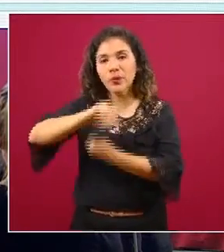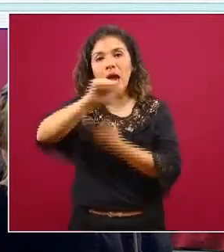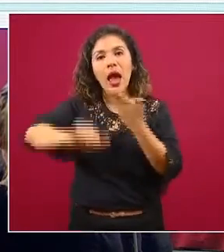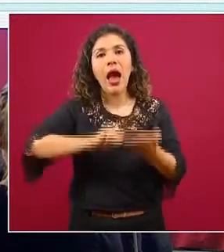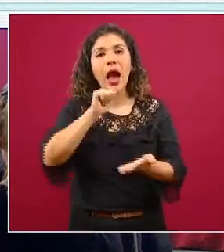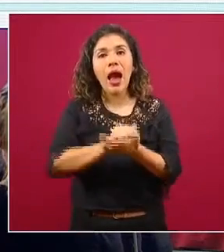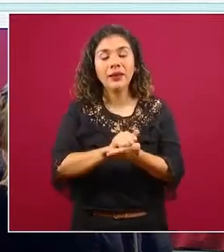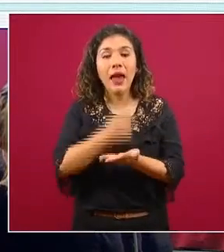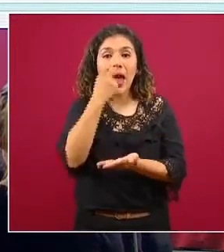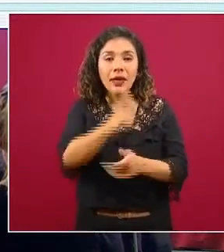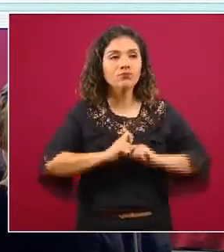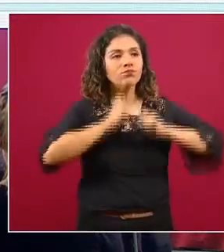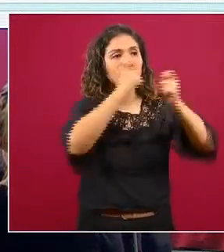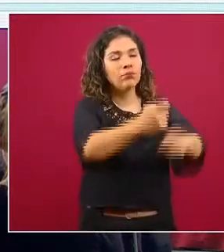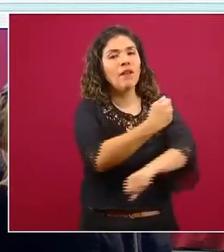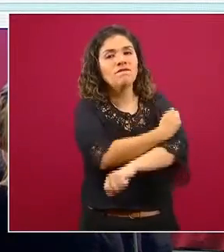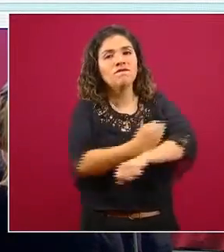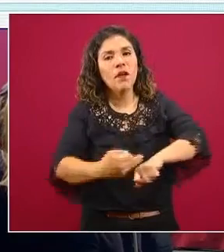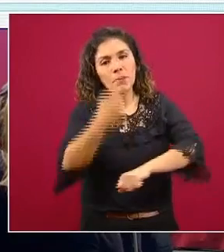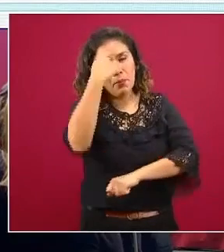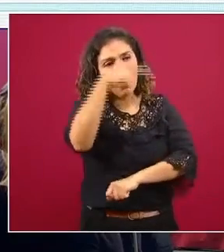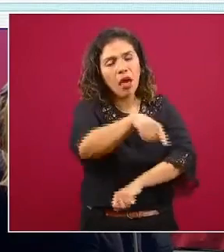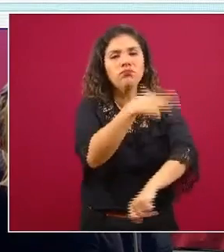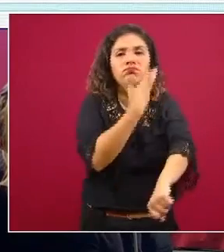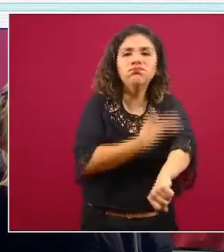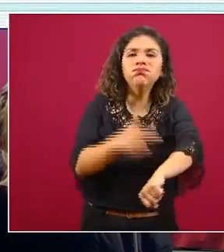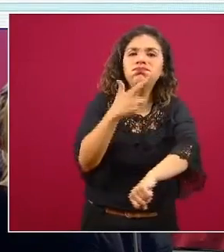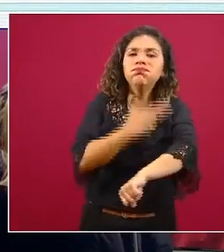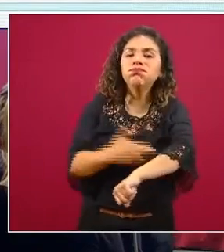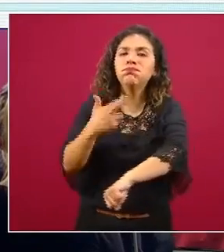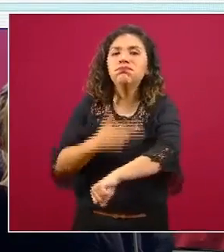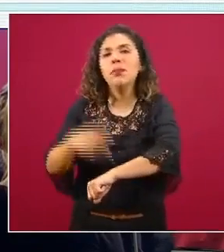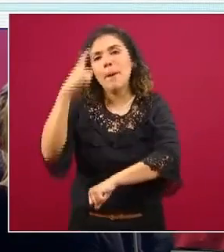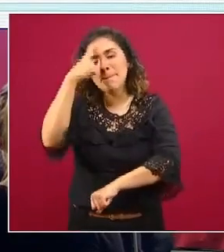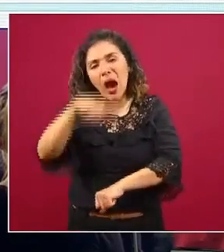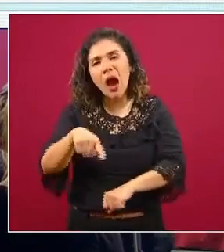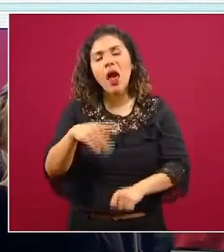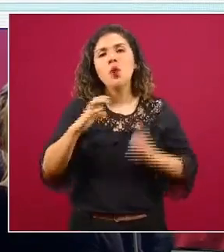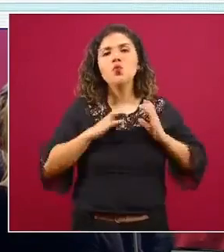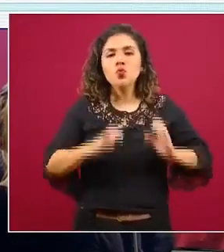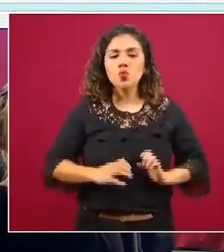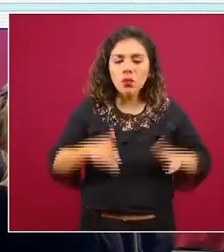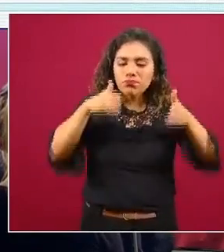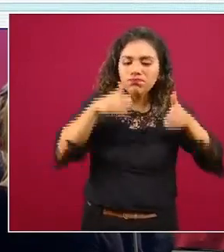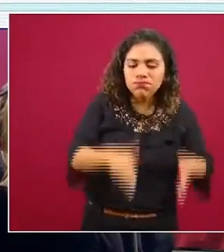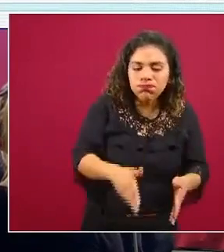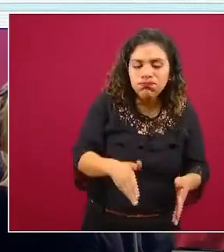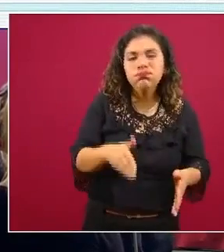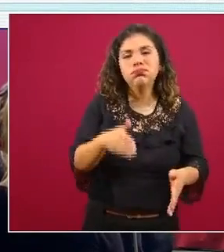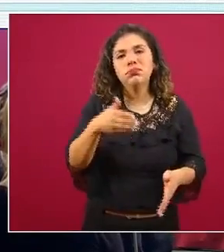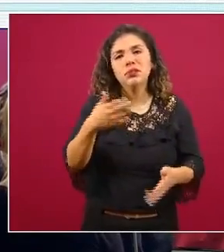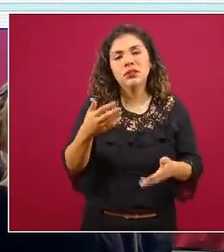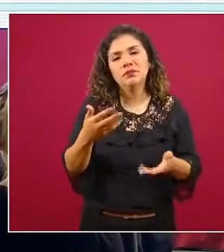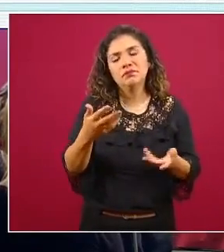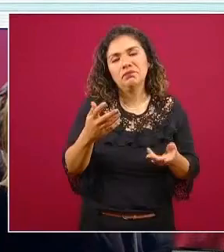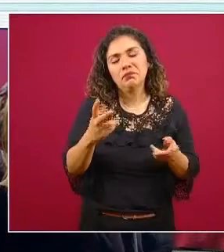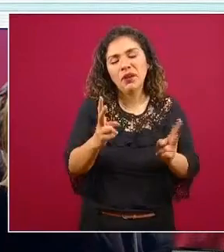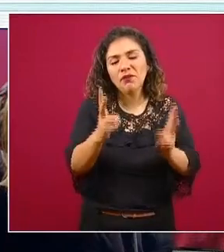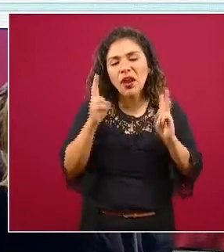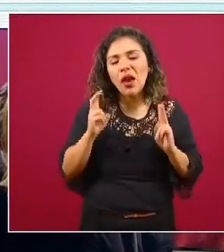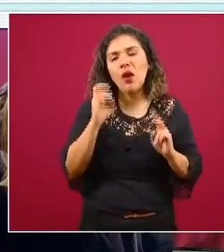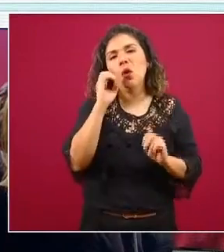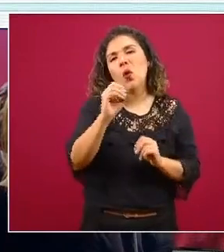que los familiares tienen para poder proceder en los trámites que sean